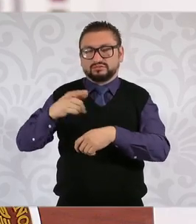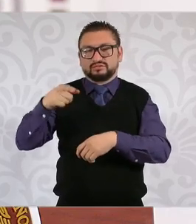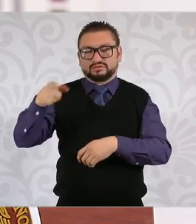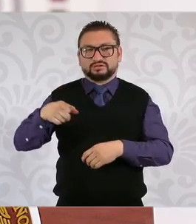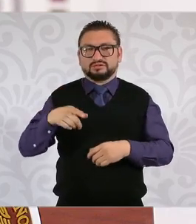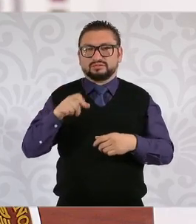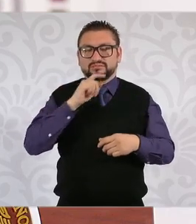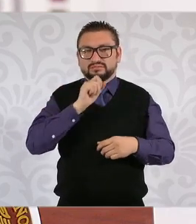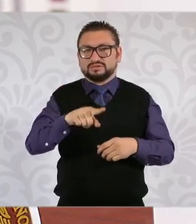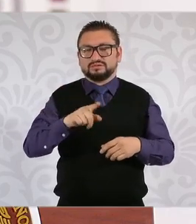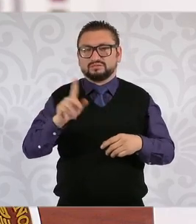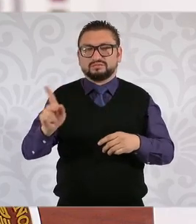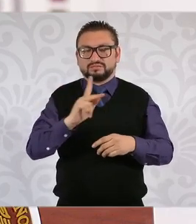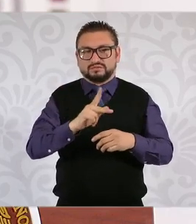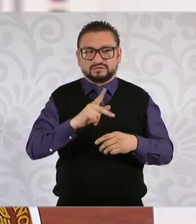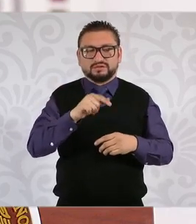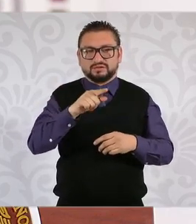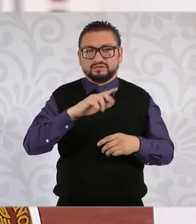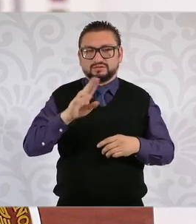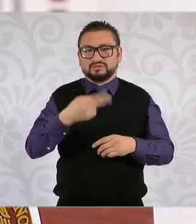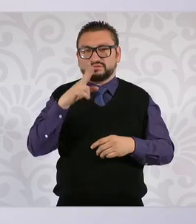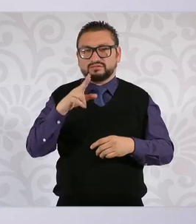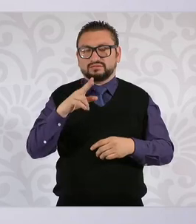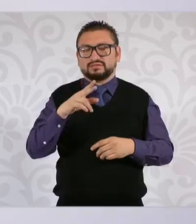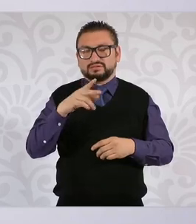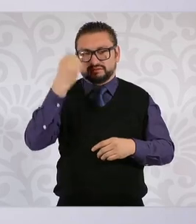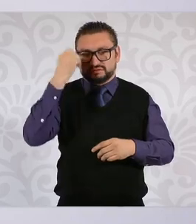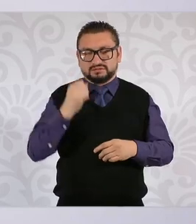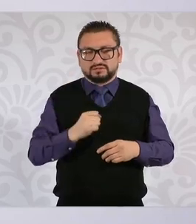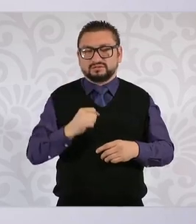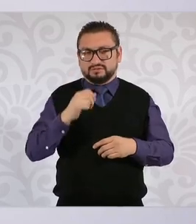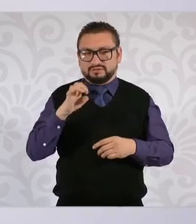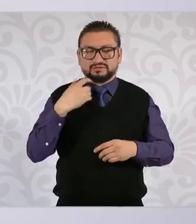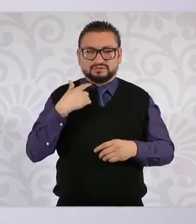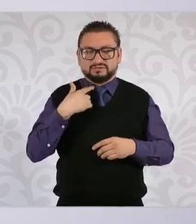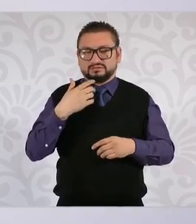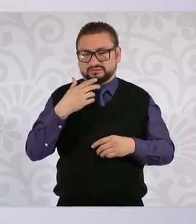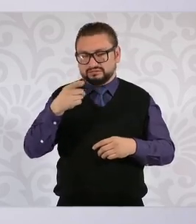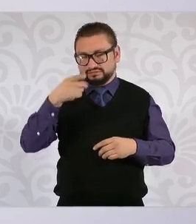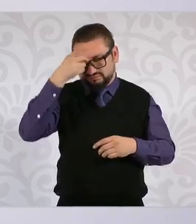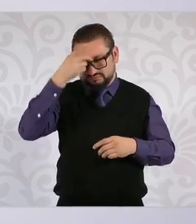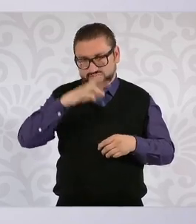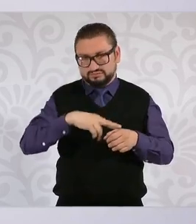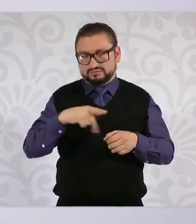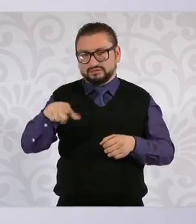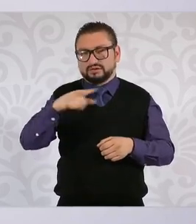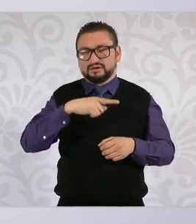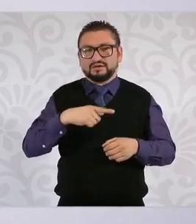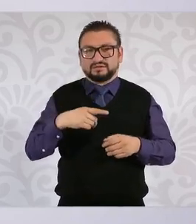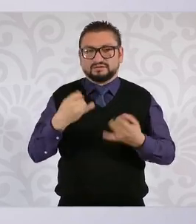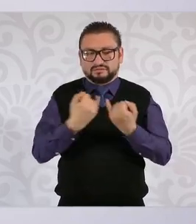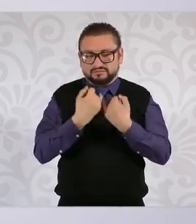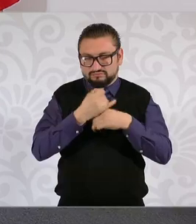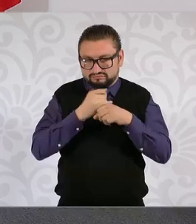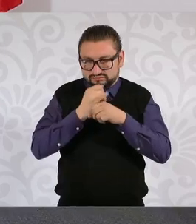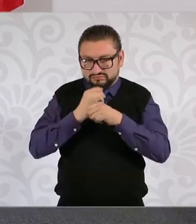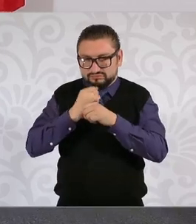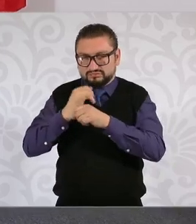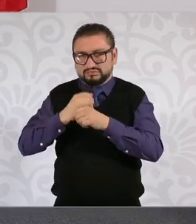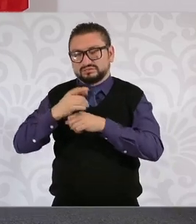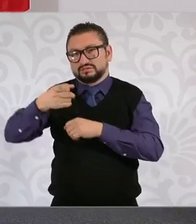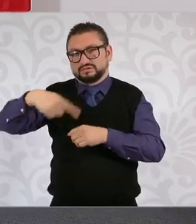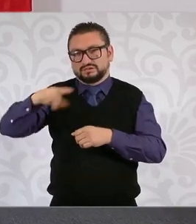ex-rector de la Universidad Autónoma de Sinaloa y ellos están haciendo en todo caso la